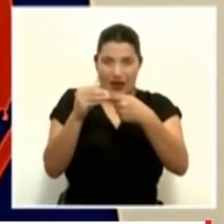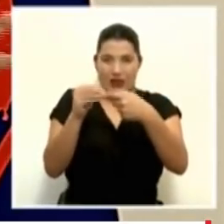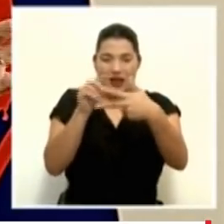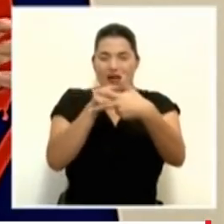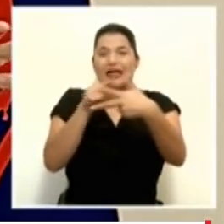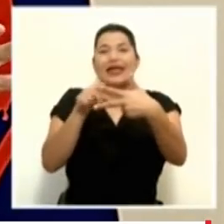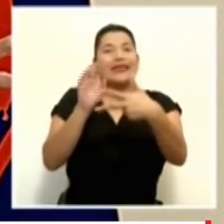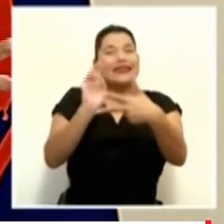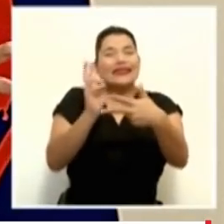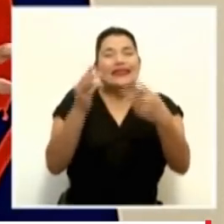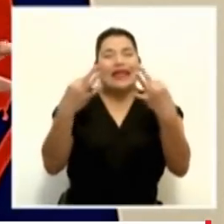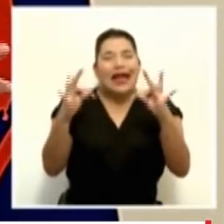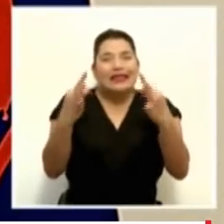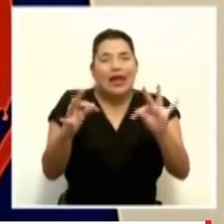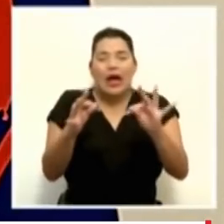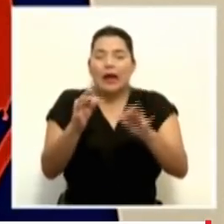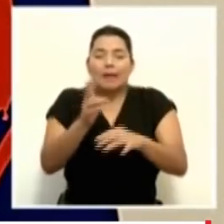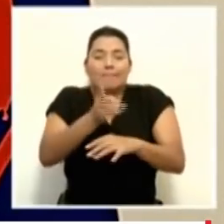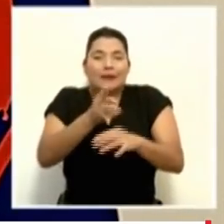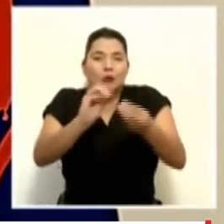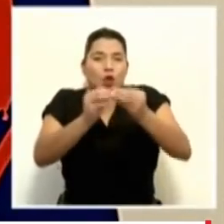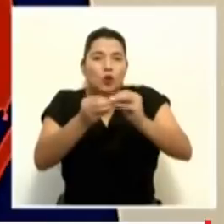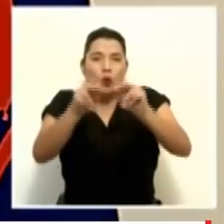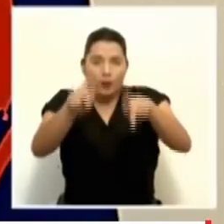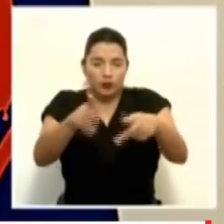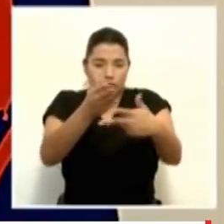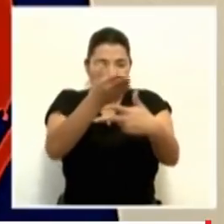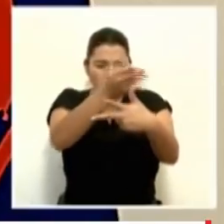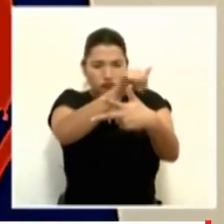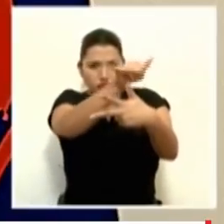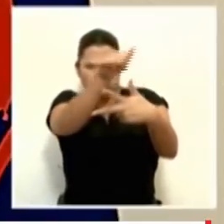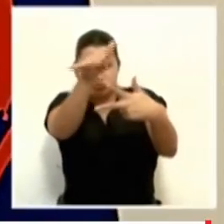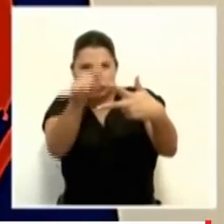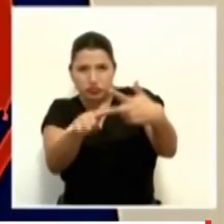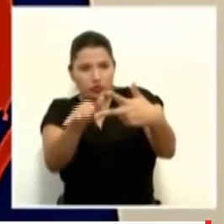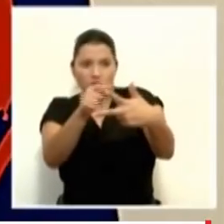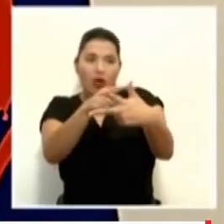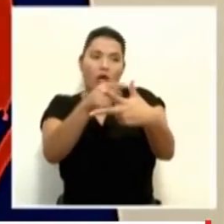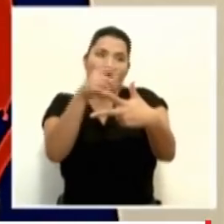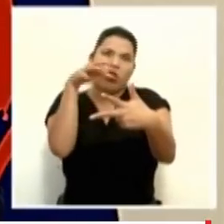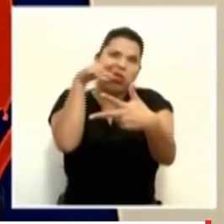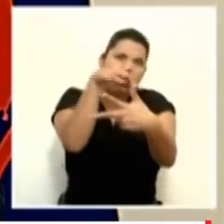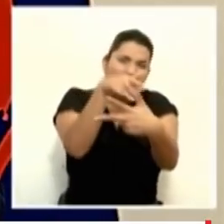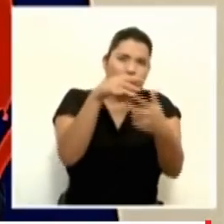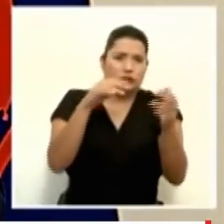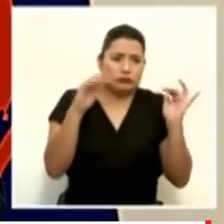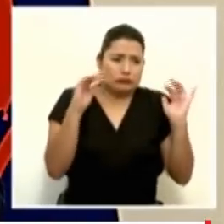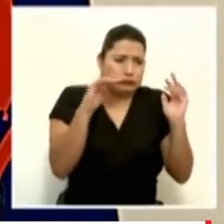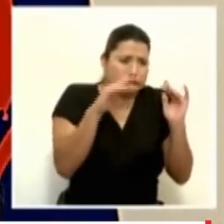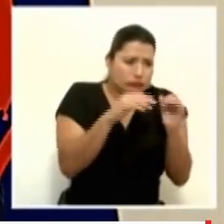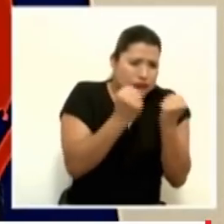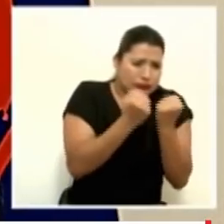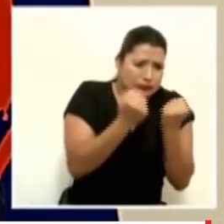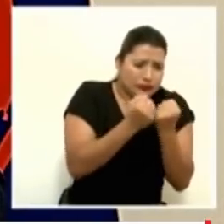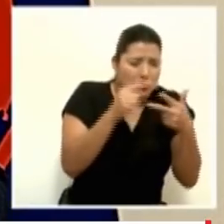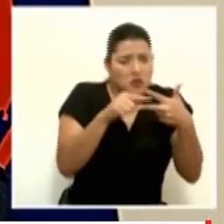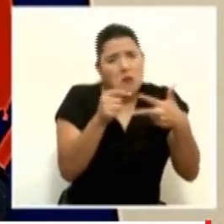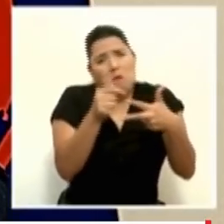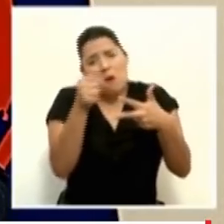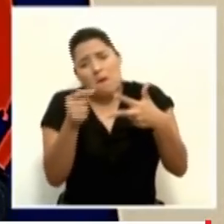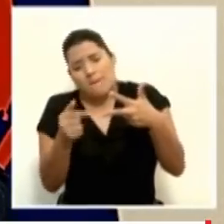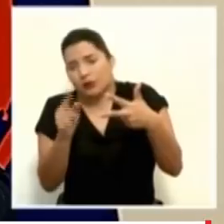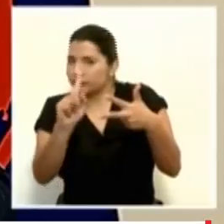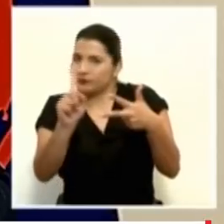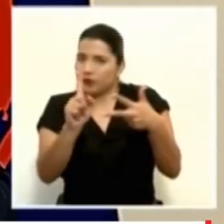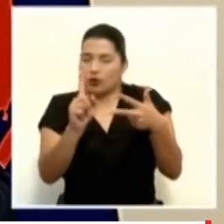pediátricos, obviamente está el Hospital Nacional de Niños. En la estrategia que estamos implementando, queremos